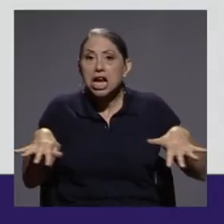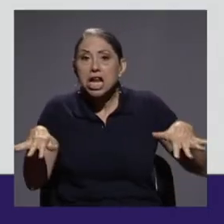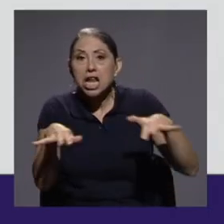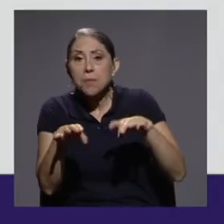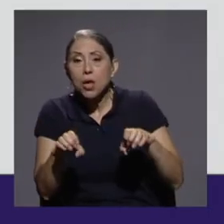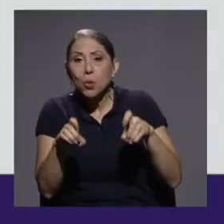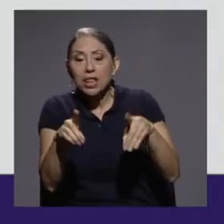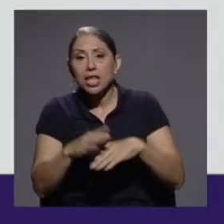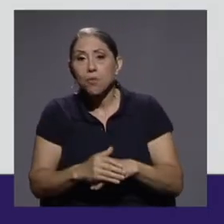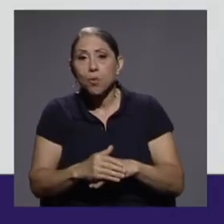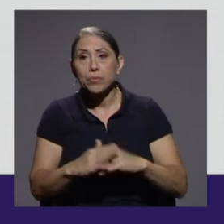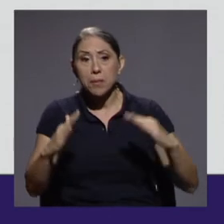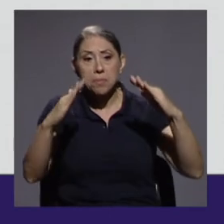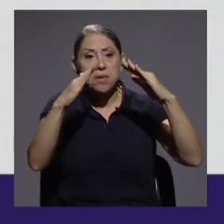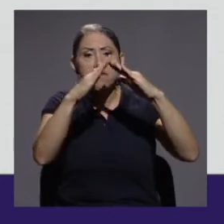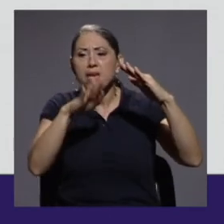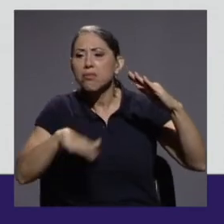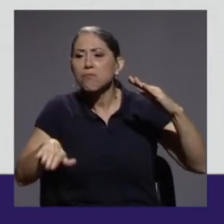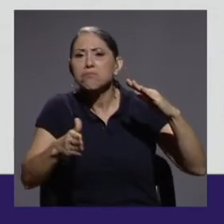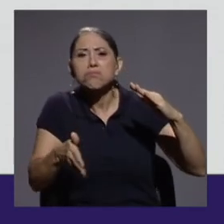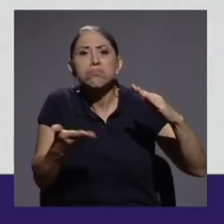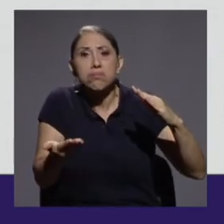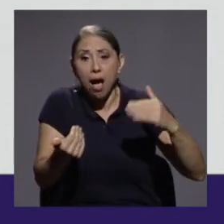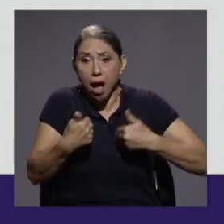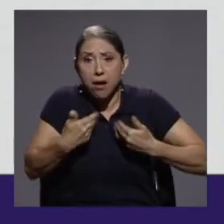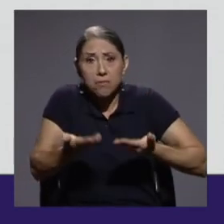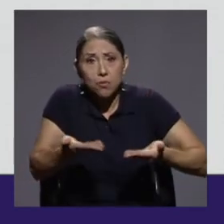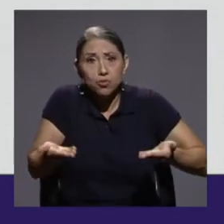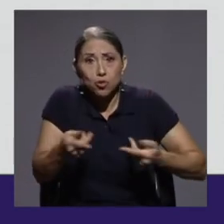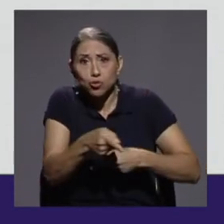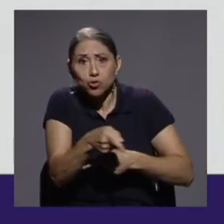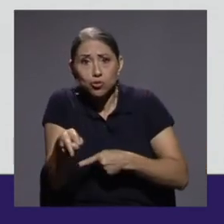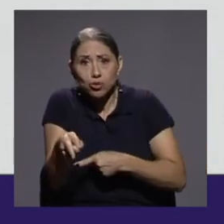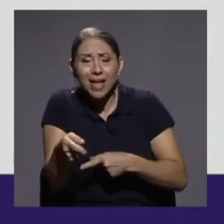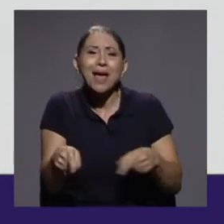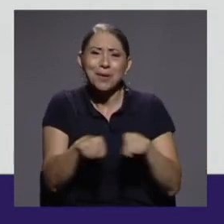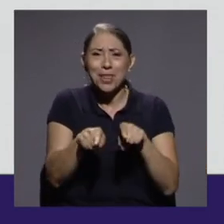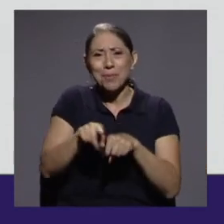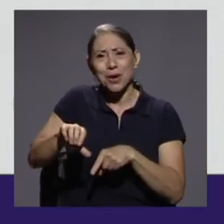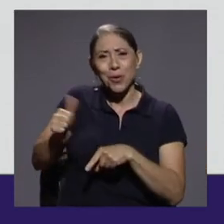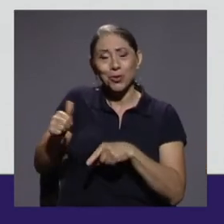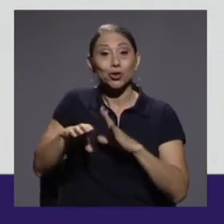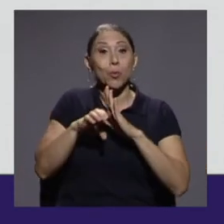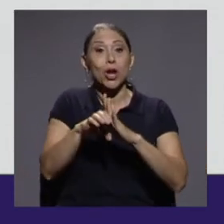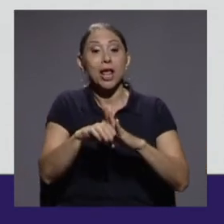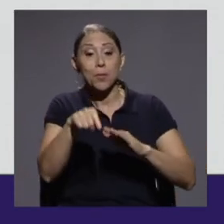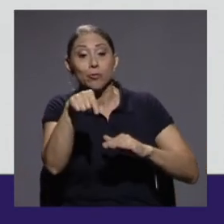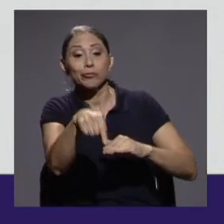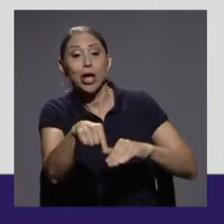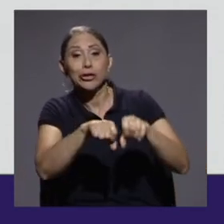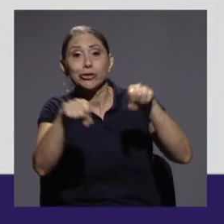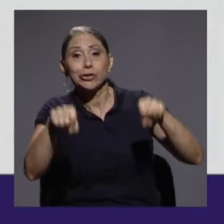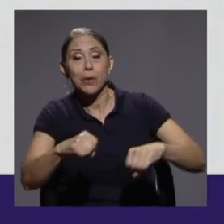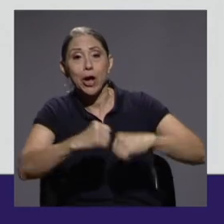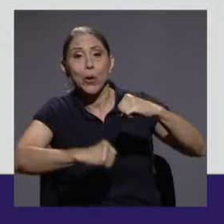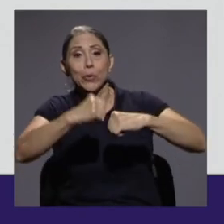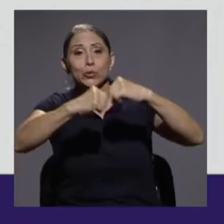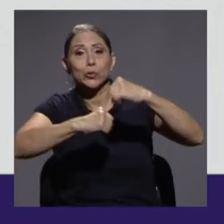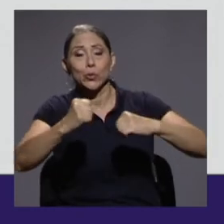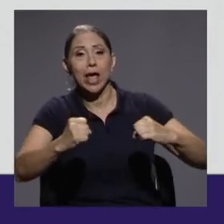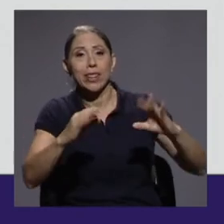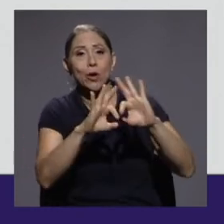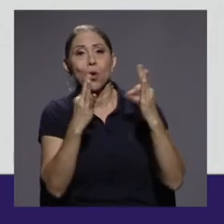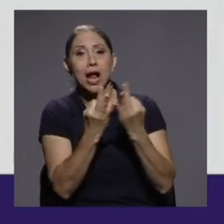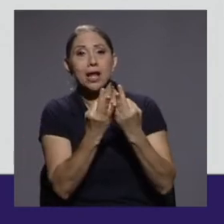condición en la vivienda y la disponibilidad de recursos, pero también hay otros, como la estructura del hogar. Si el hogar es monoparental,